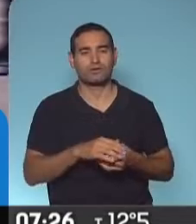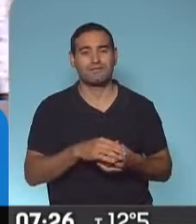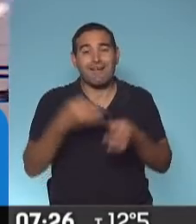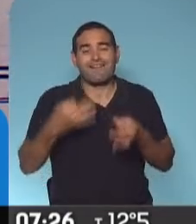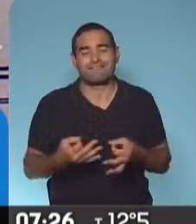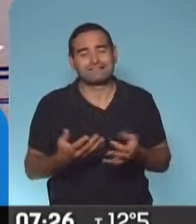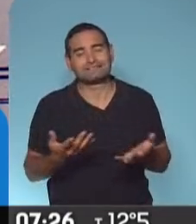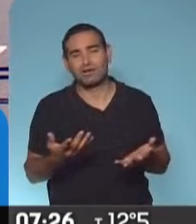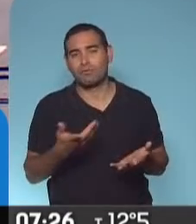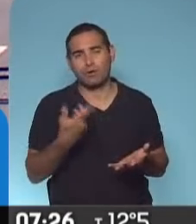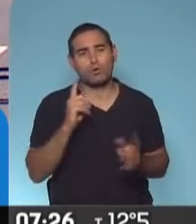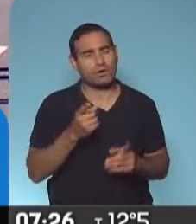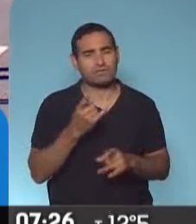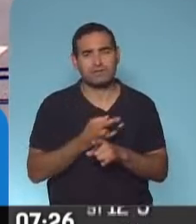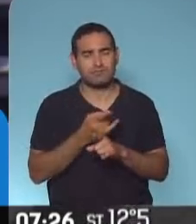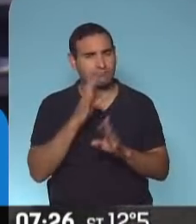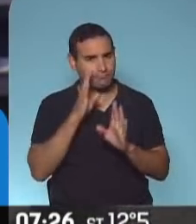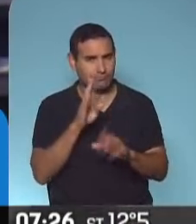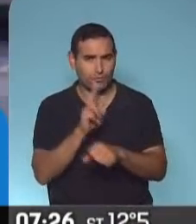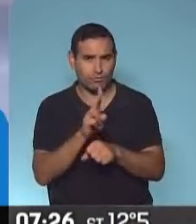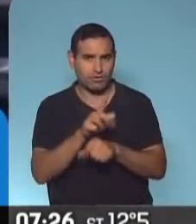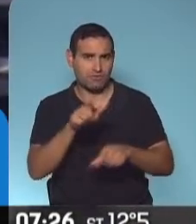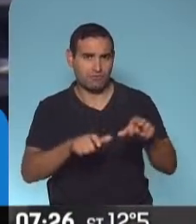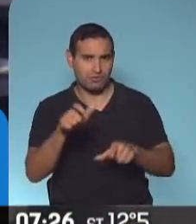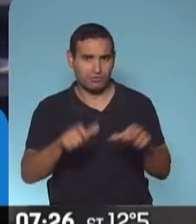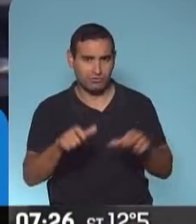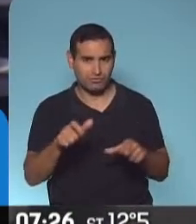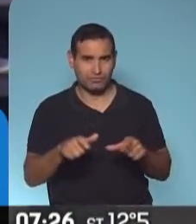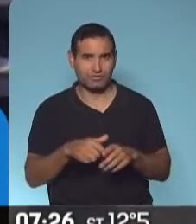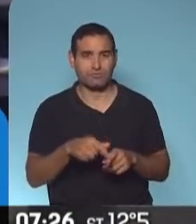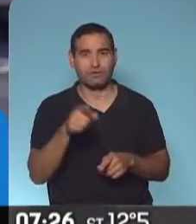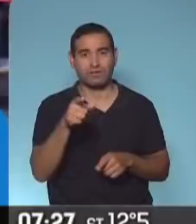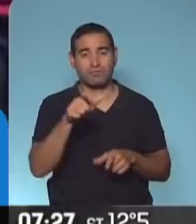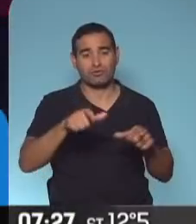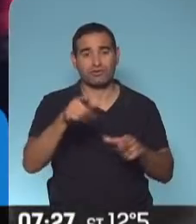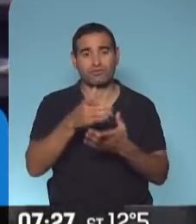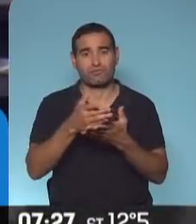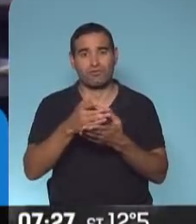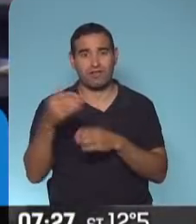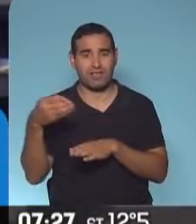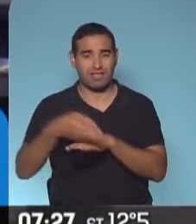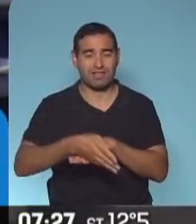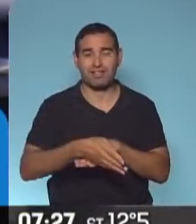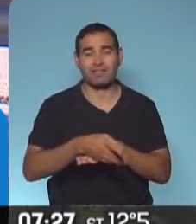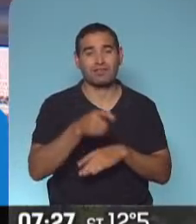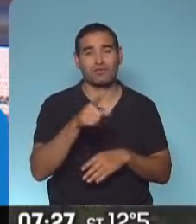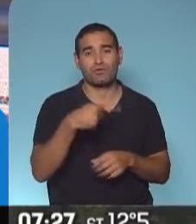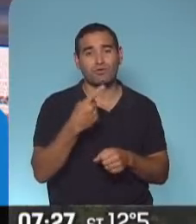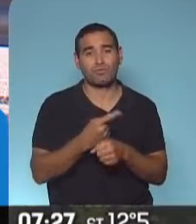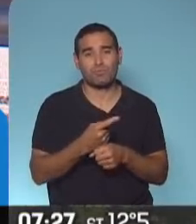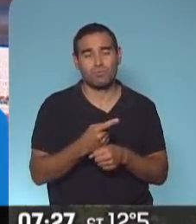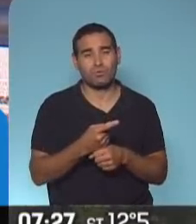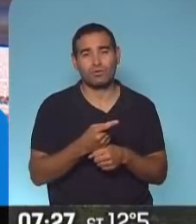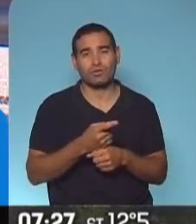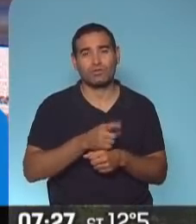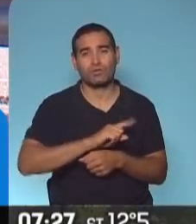pero bueno, siempre brindando la ayuda humanitaria, teniendo en cuenta que los sufrimientos se cesó la frontera, no pudieron tratar de